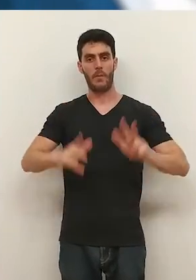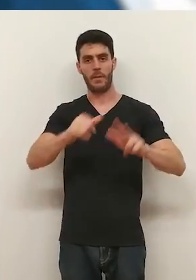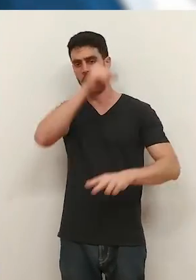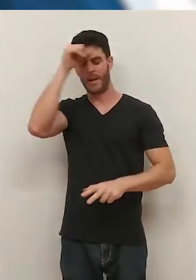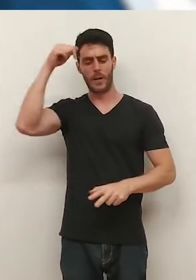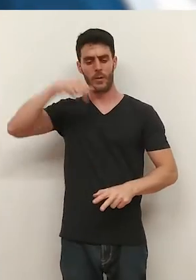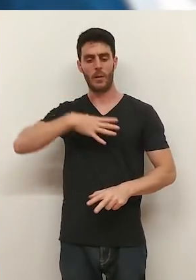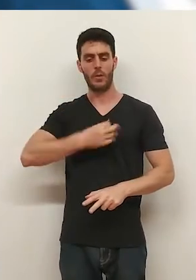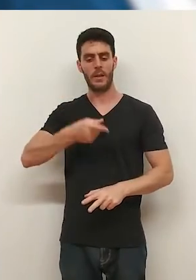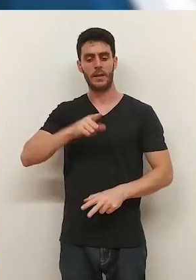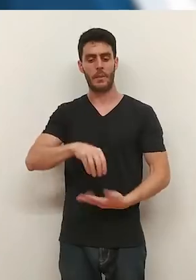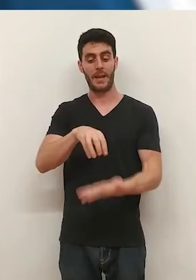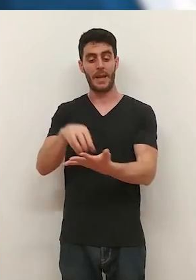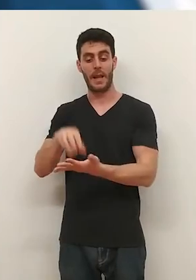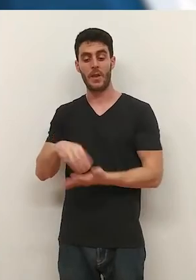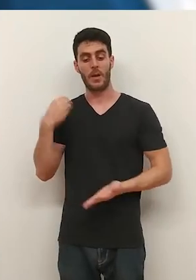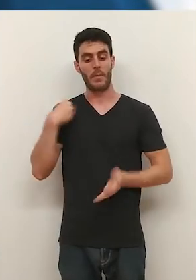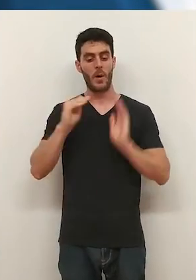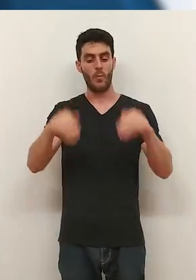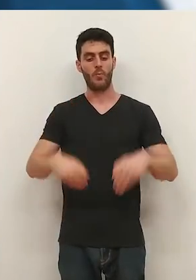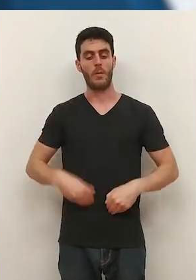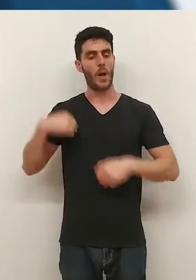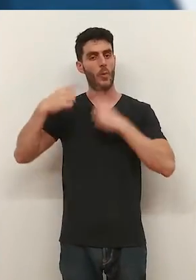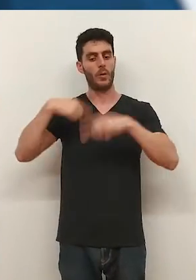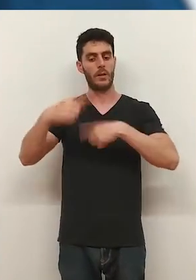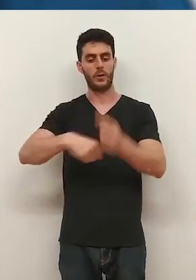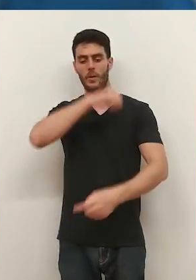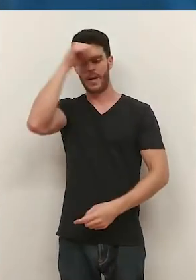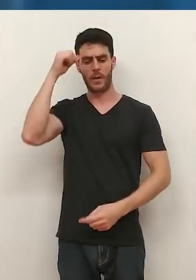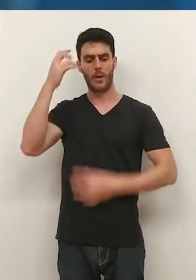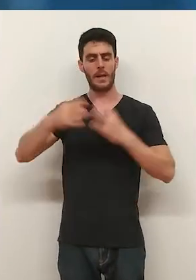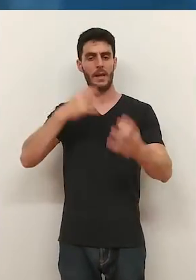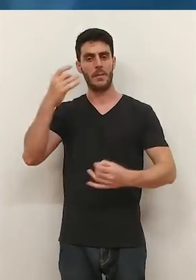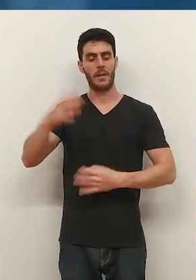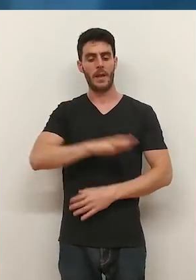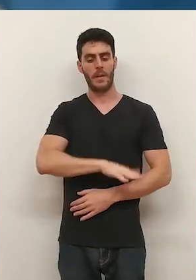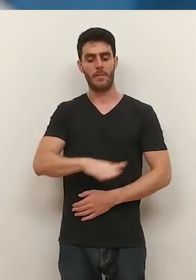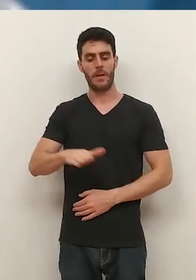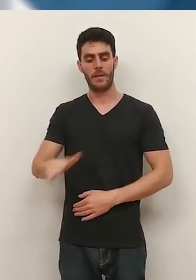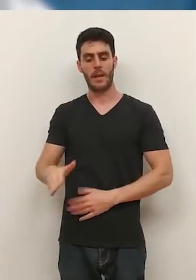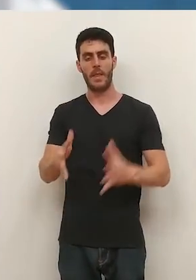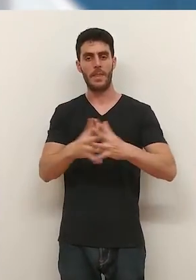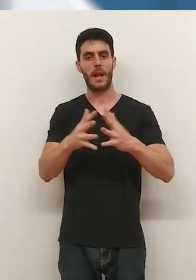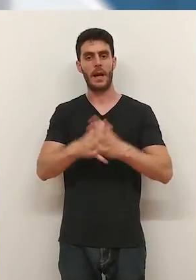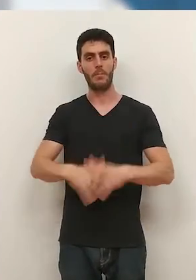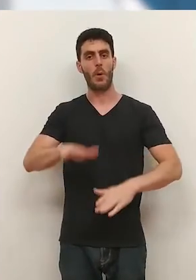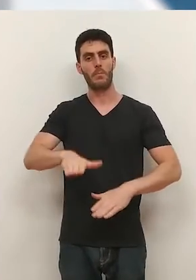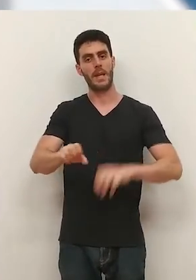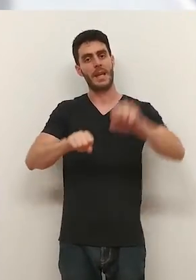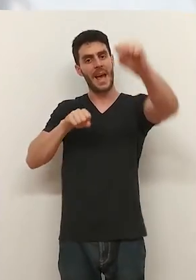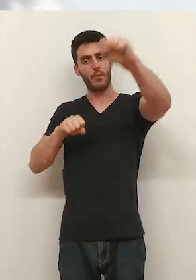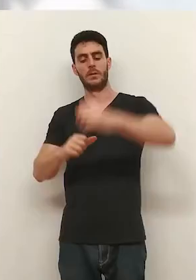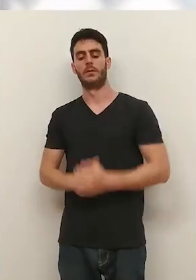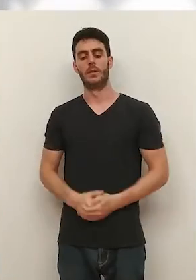libremente este verano. Y en estas instalaciones también regresa un clásico del verano, las actividades infantiles del